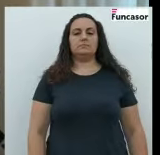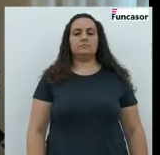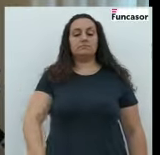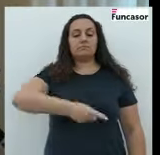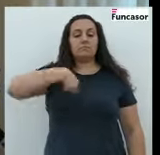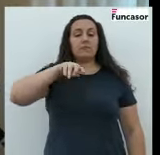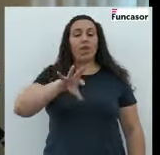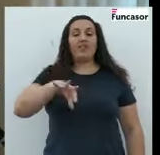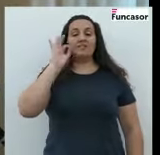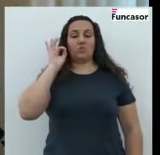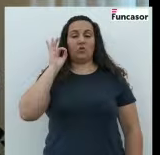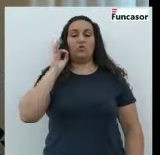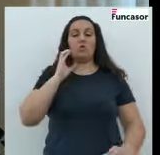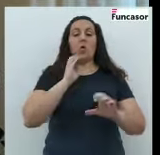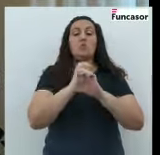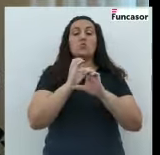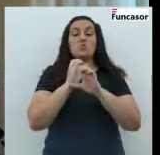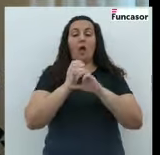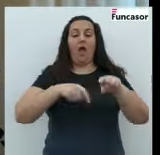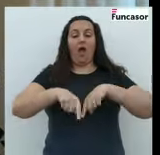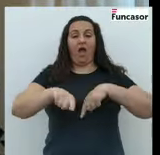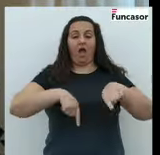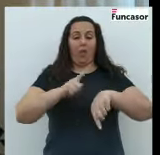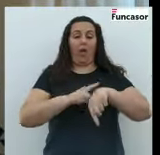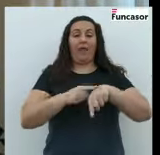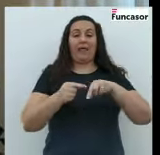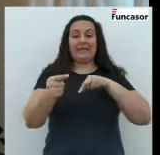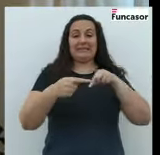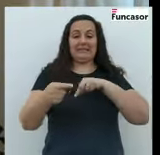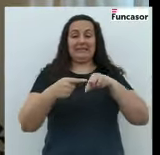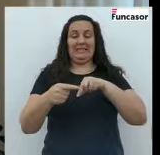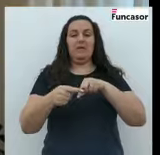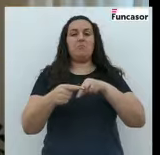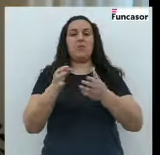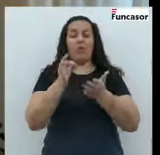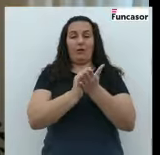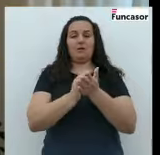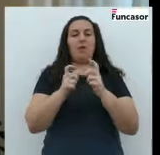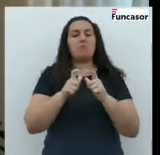Hemos decidido aumentar la frecuencia del transporte en Guagua para toda la isla